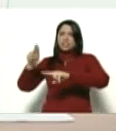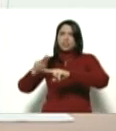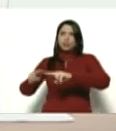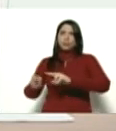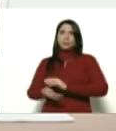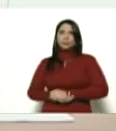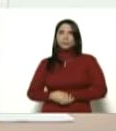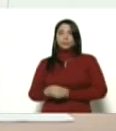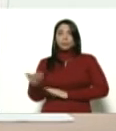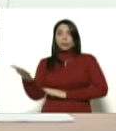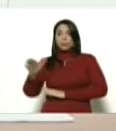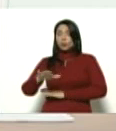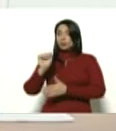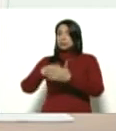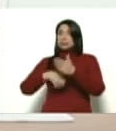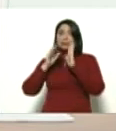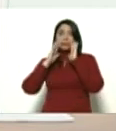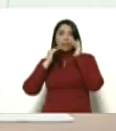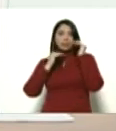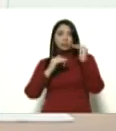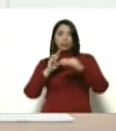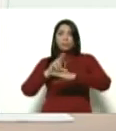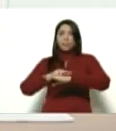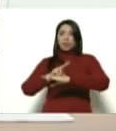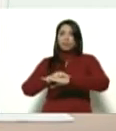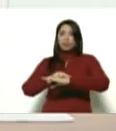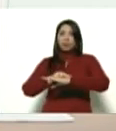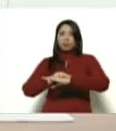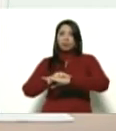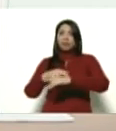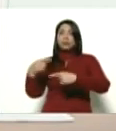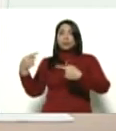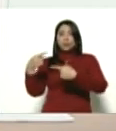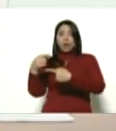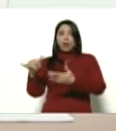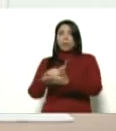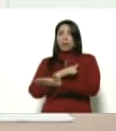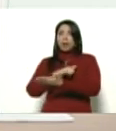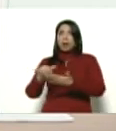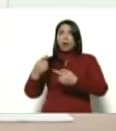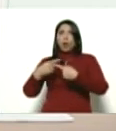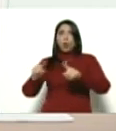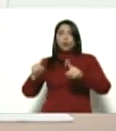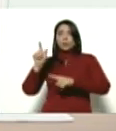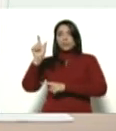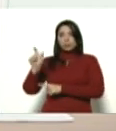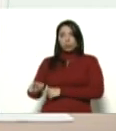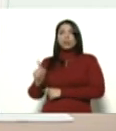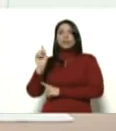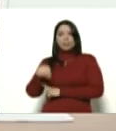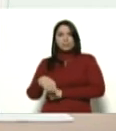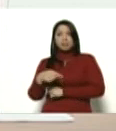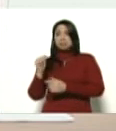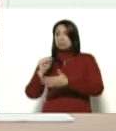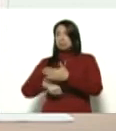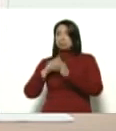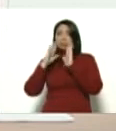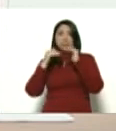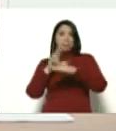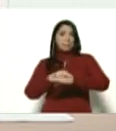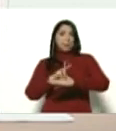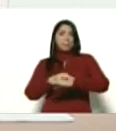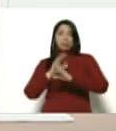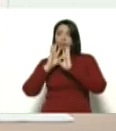murió sin atención médica. Igual que en Miami, Isaad Abadi sin atención médica. Este es el